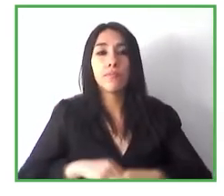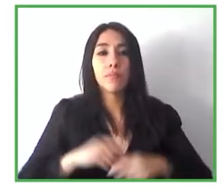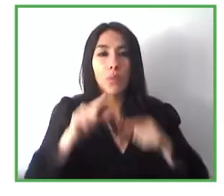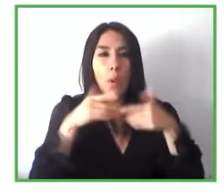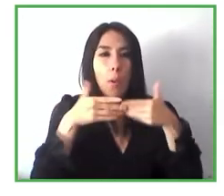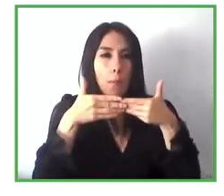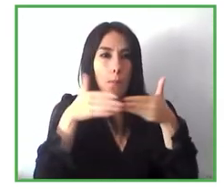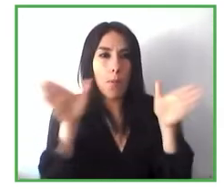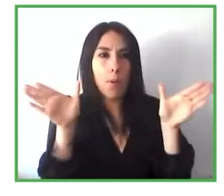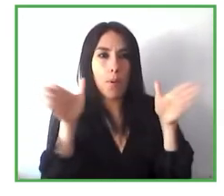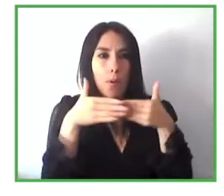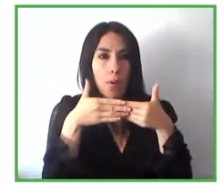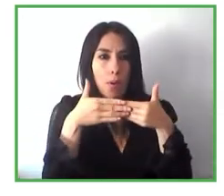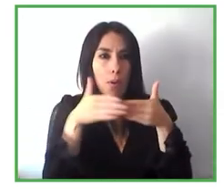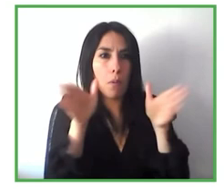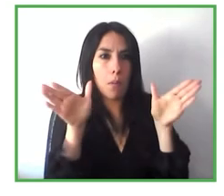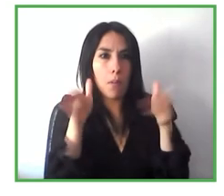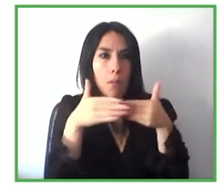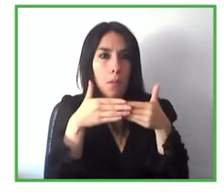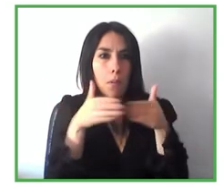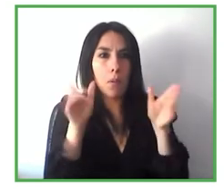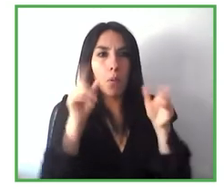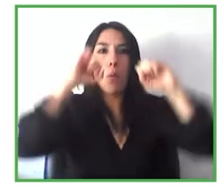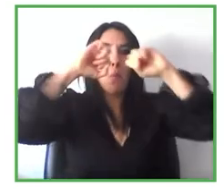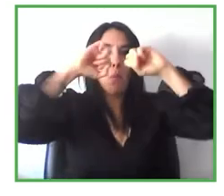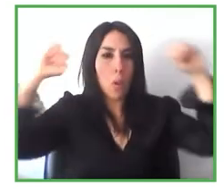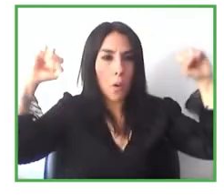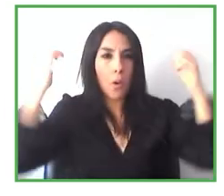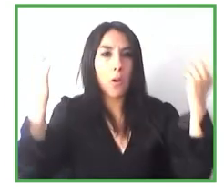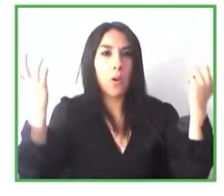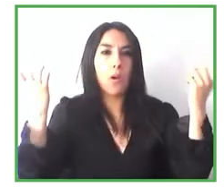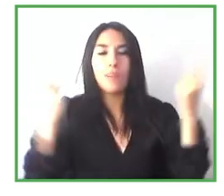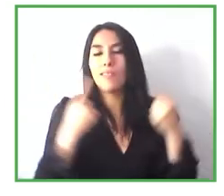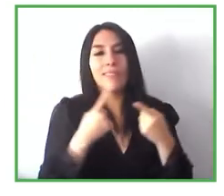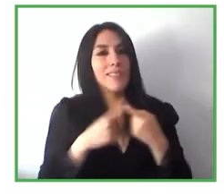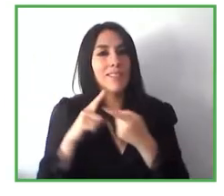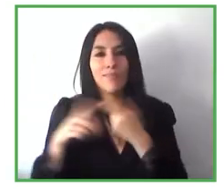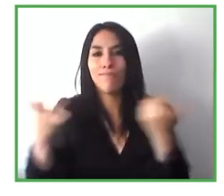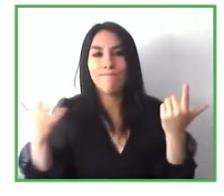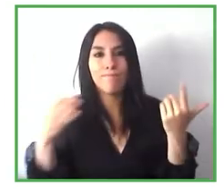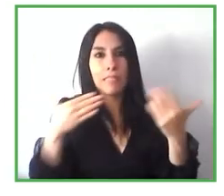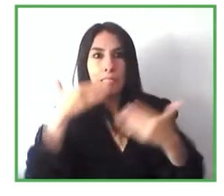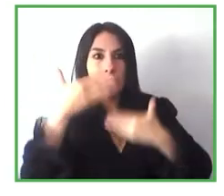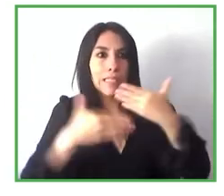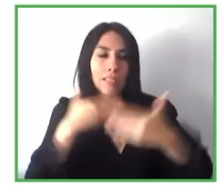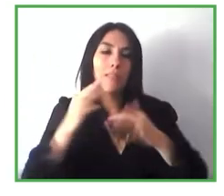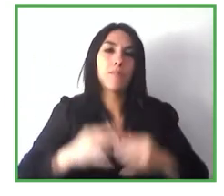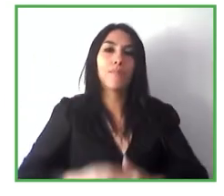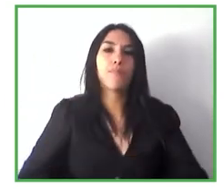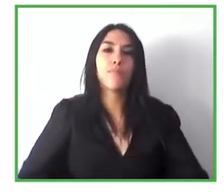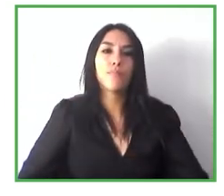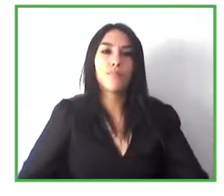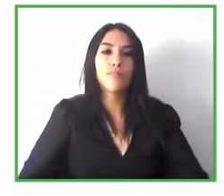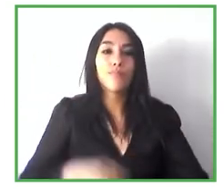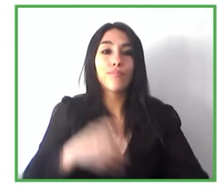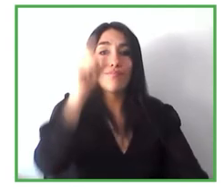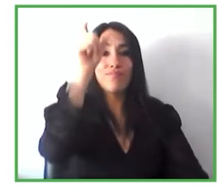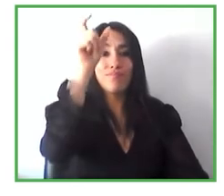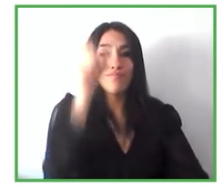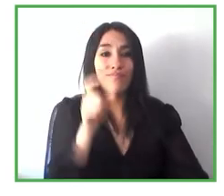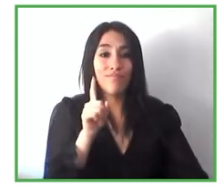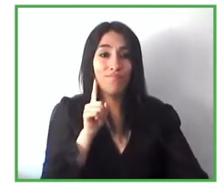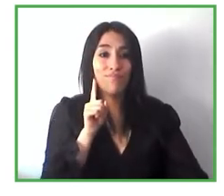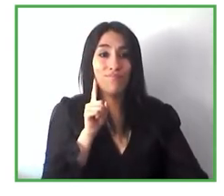una ventana en función de la detección de presencia que hace las inmediaciones en este caso de esa puerta